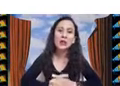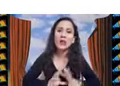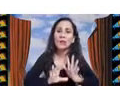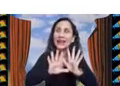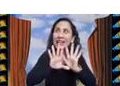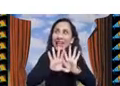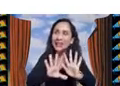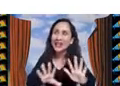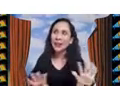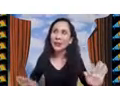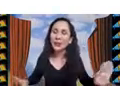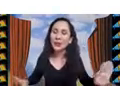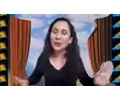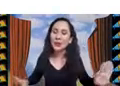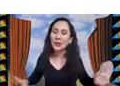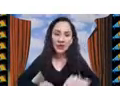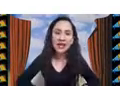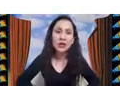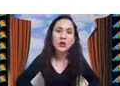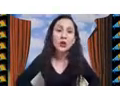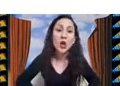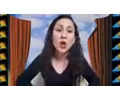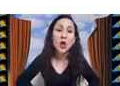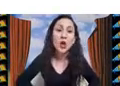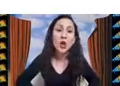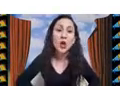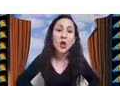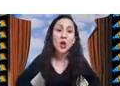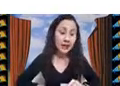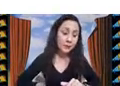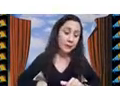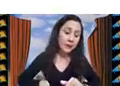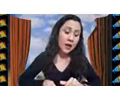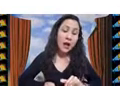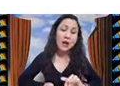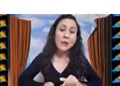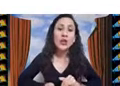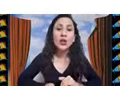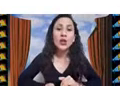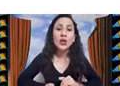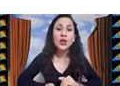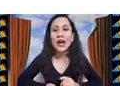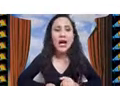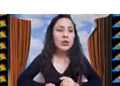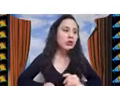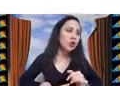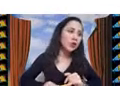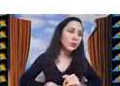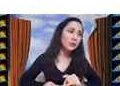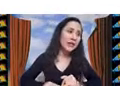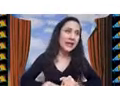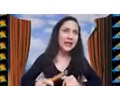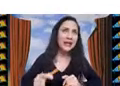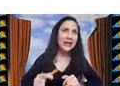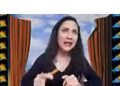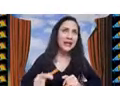-heurísticas, pero de manera general podemos clasificarlos como métodos que trabajan